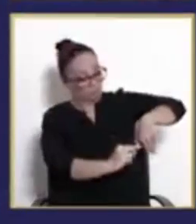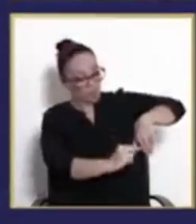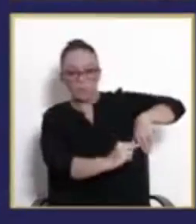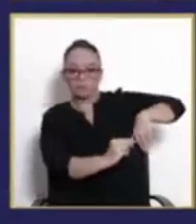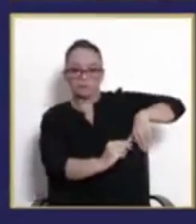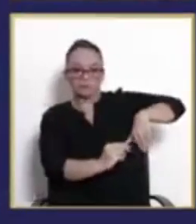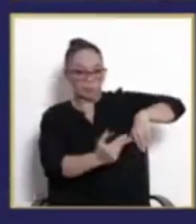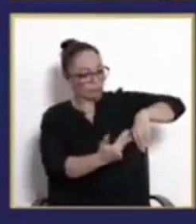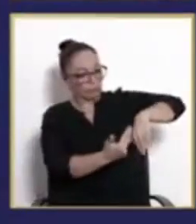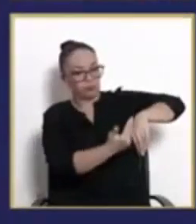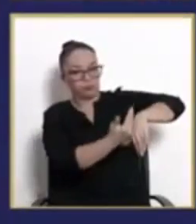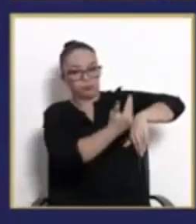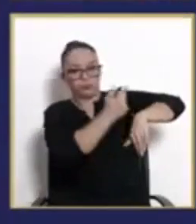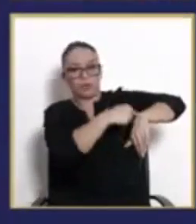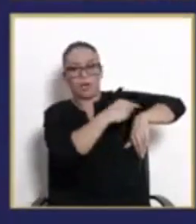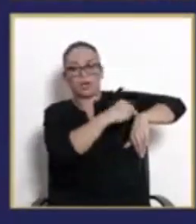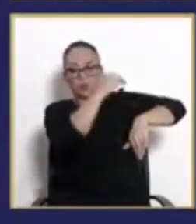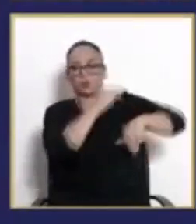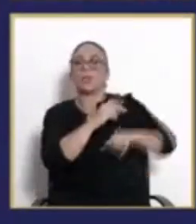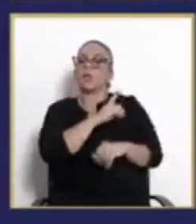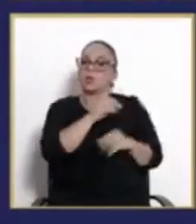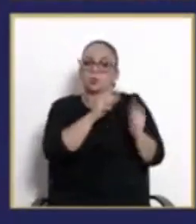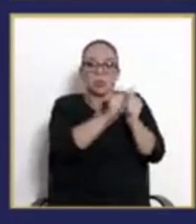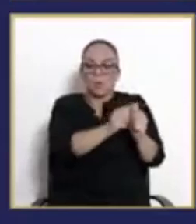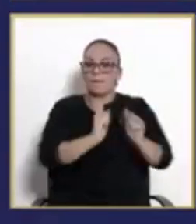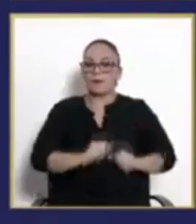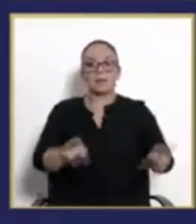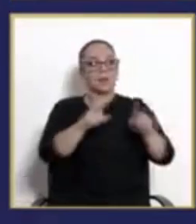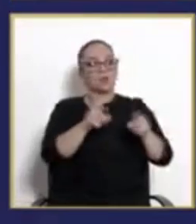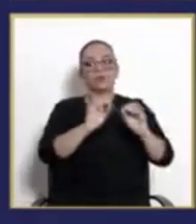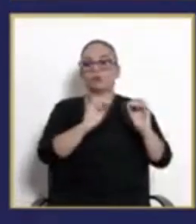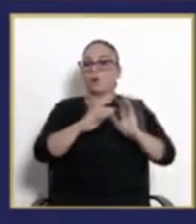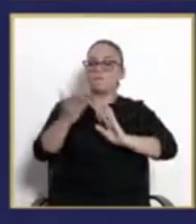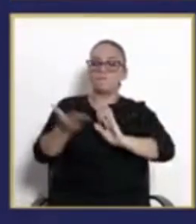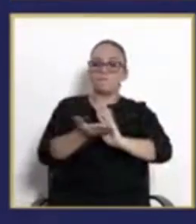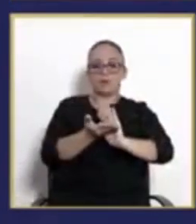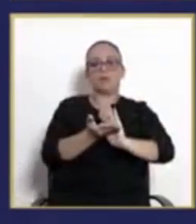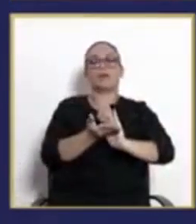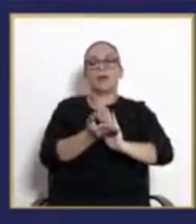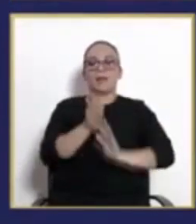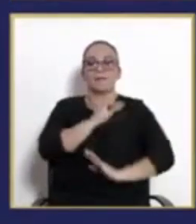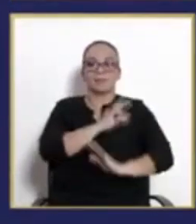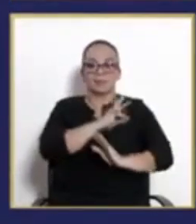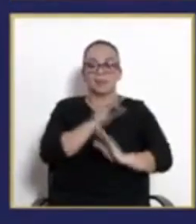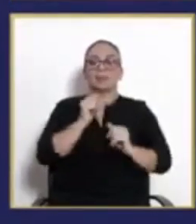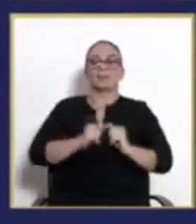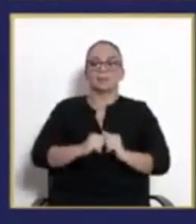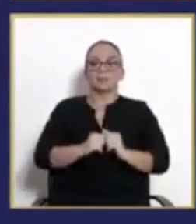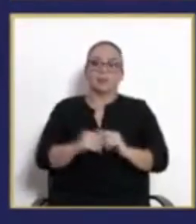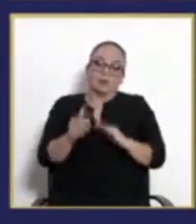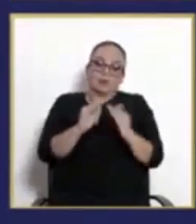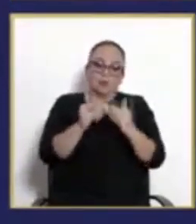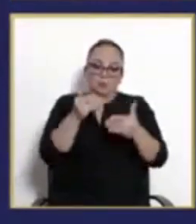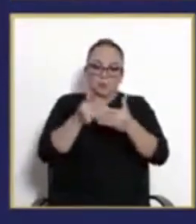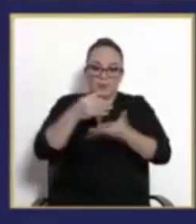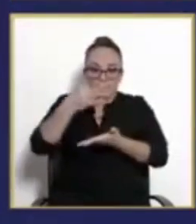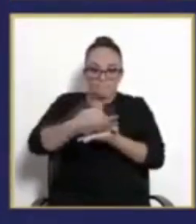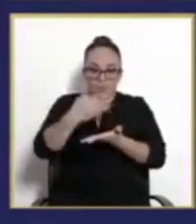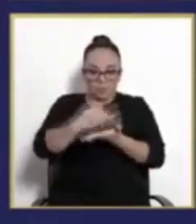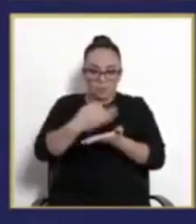camino y que Dios los acompañe y no le causen problemas al bienestar de los pueblos fronterizos,